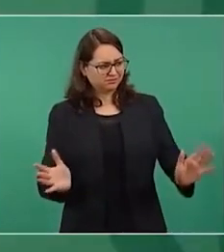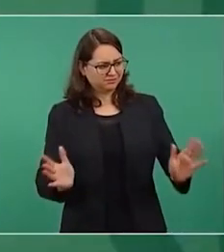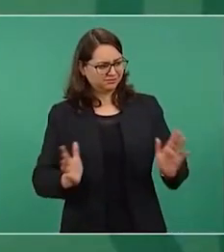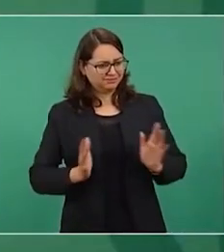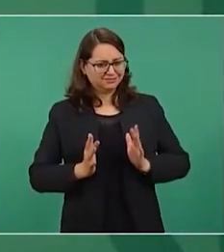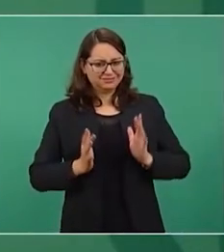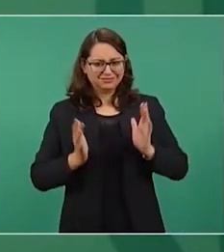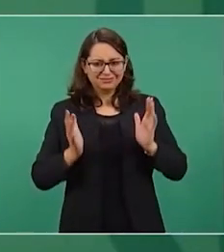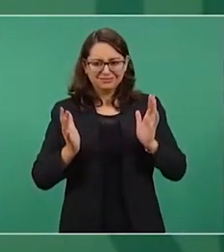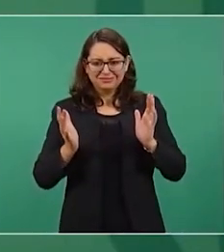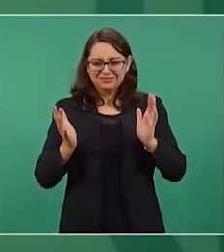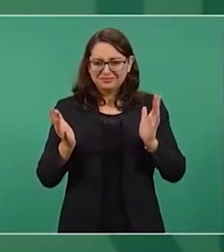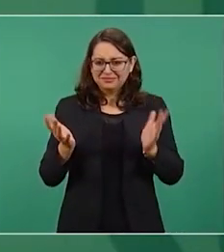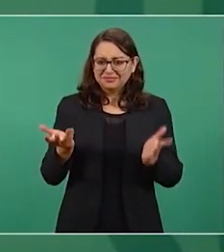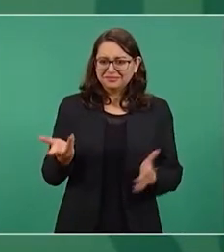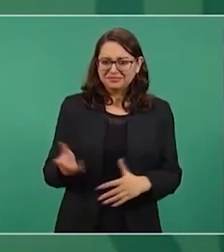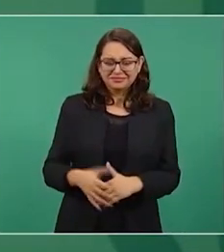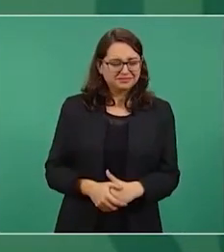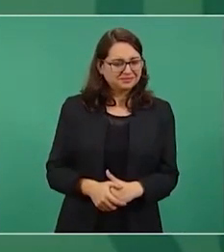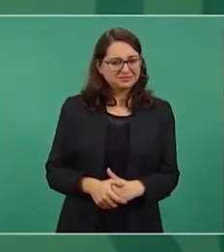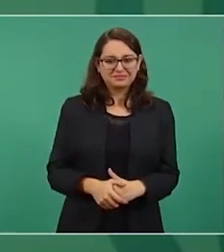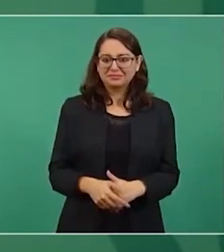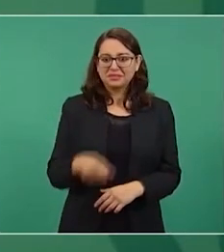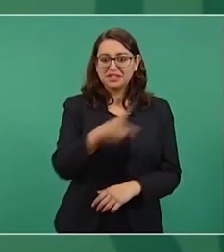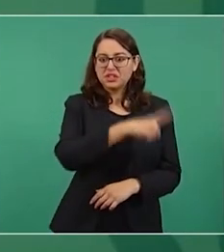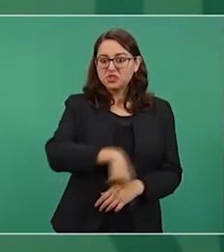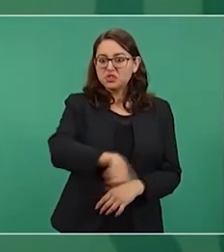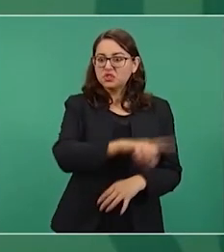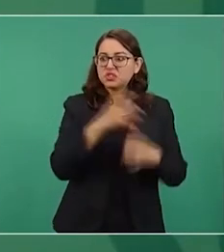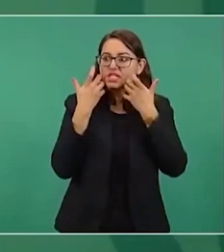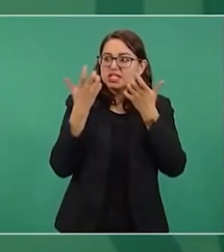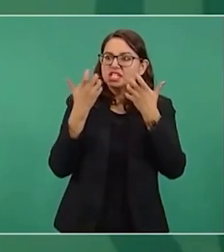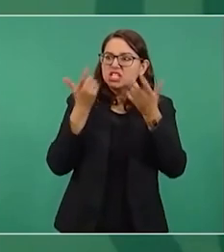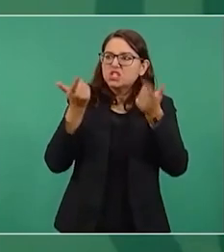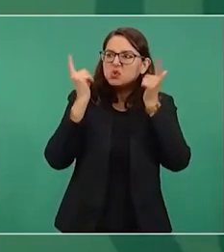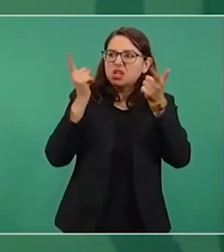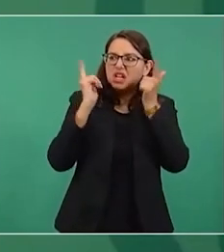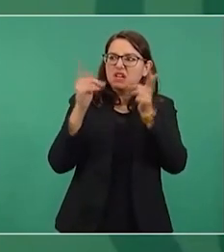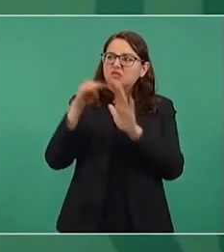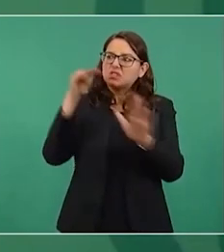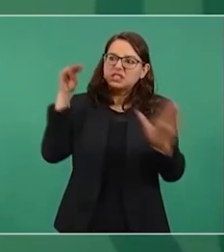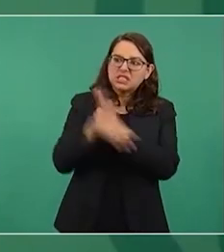deseosos de que haya tragedia, de que nos vaya mal.